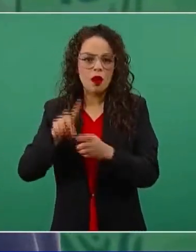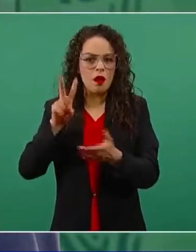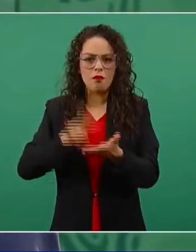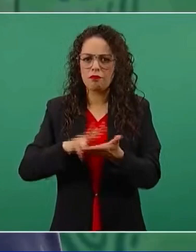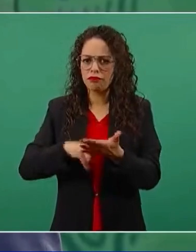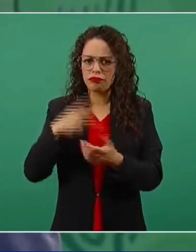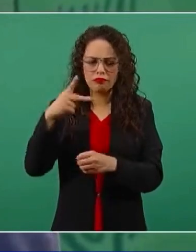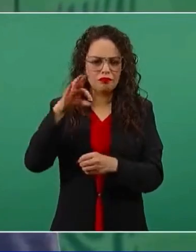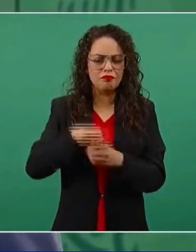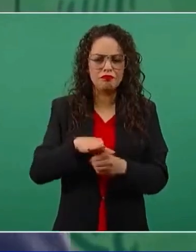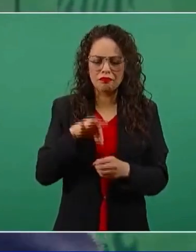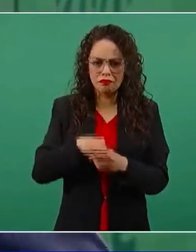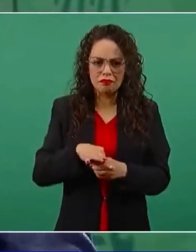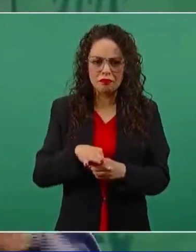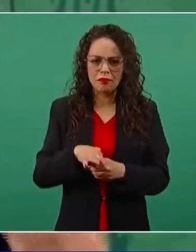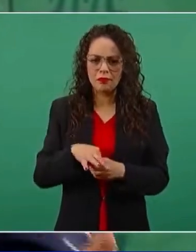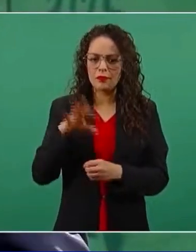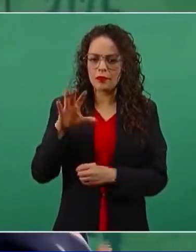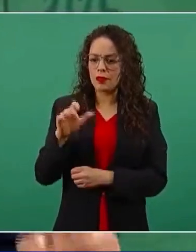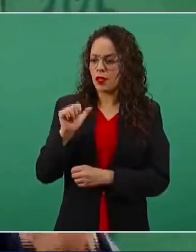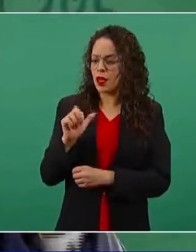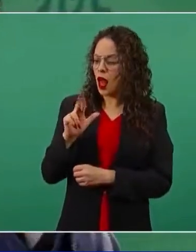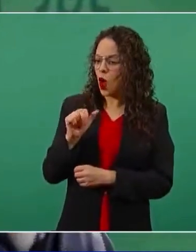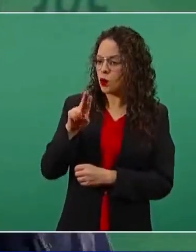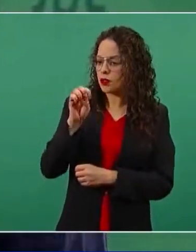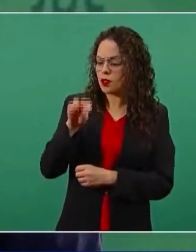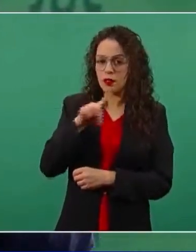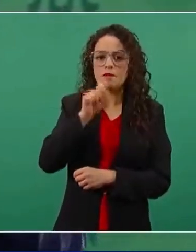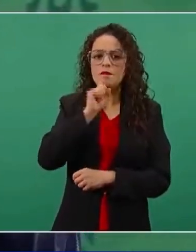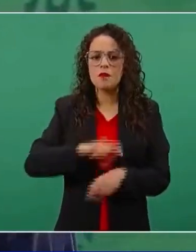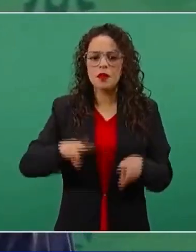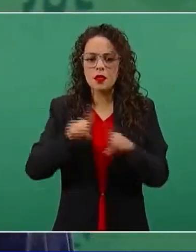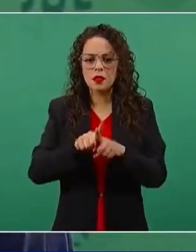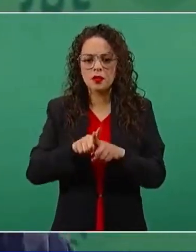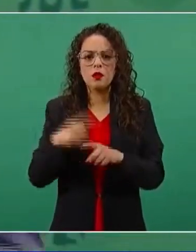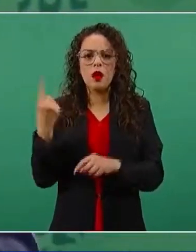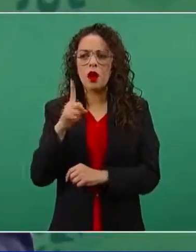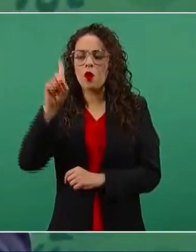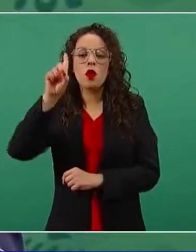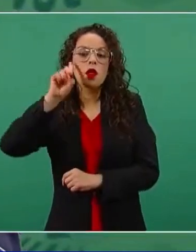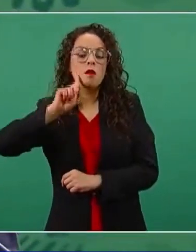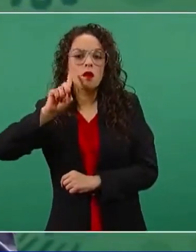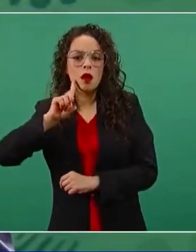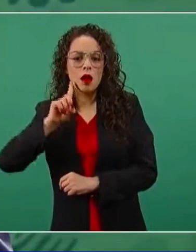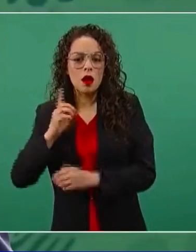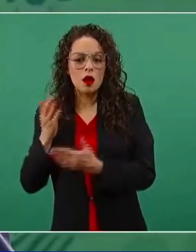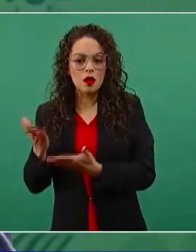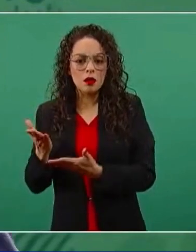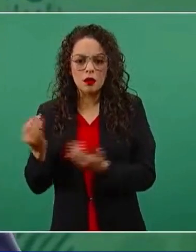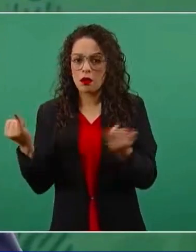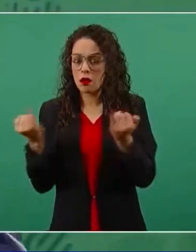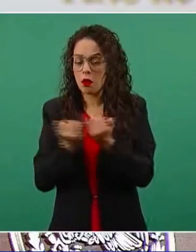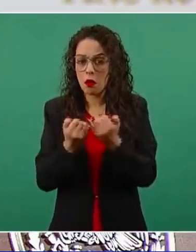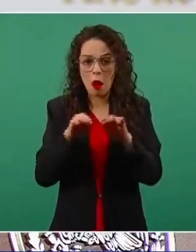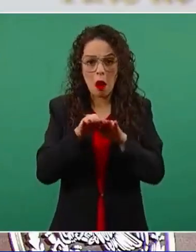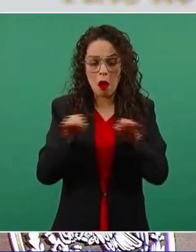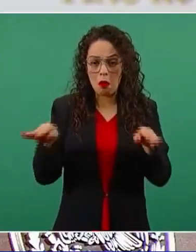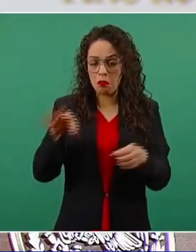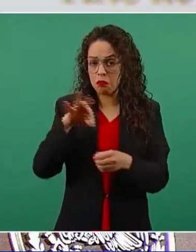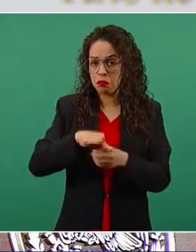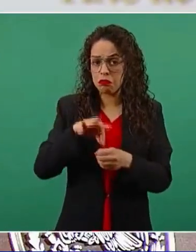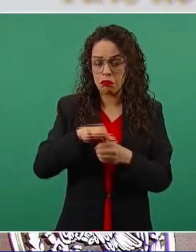Y el voto de Krauss es igual que el voto de una mujer de